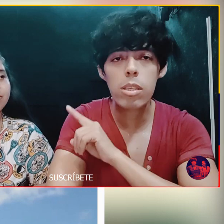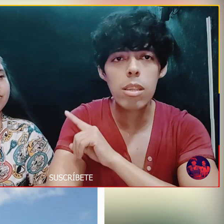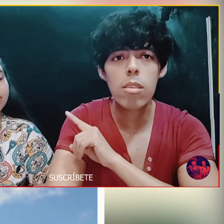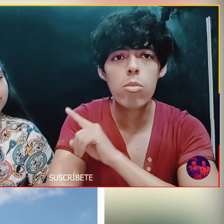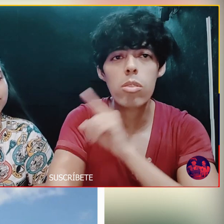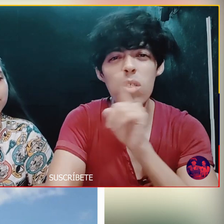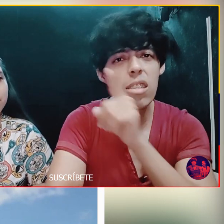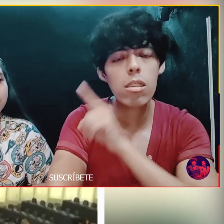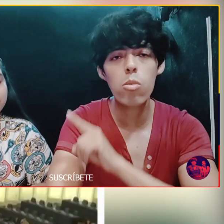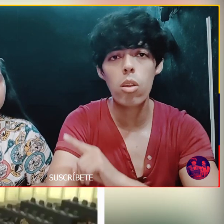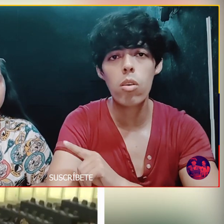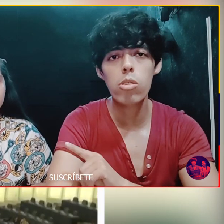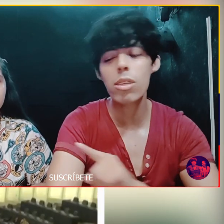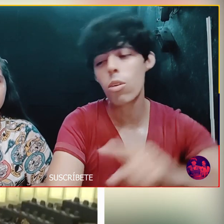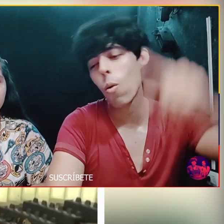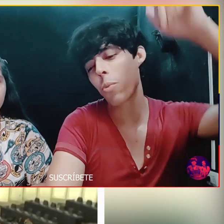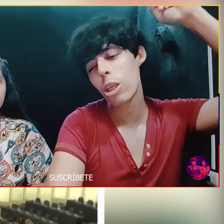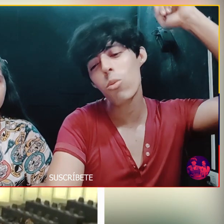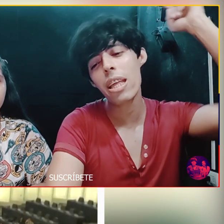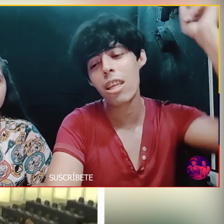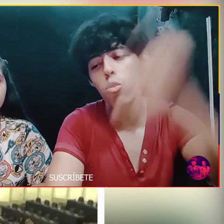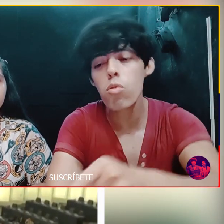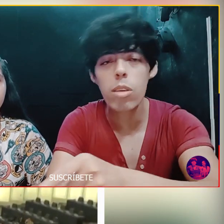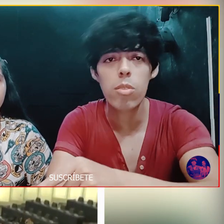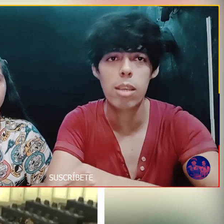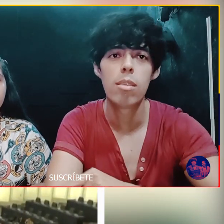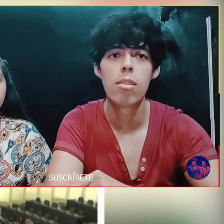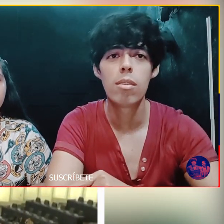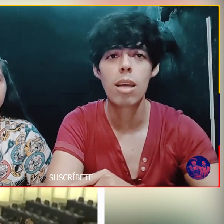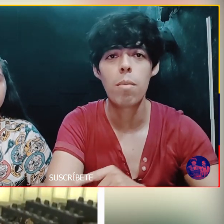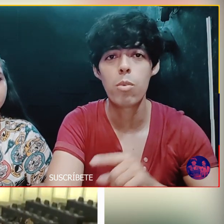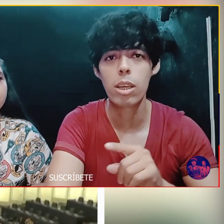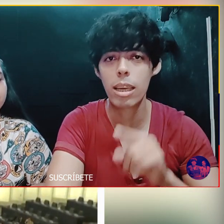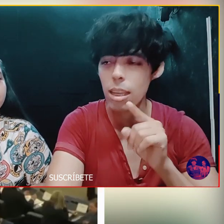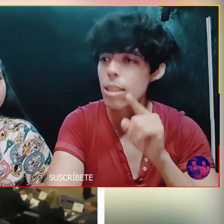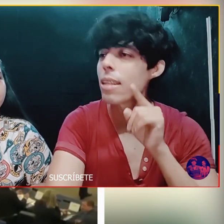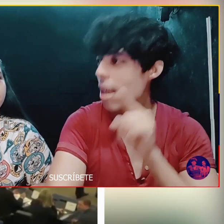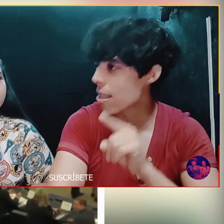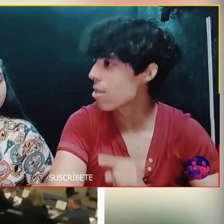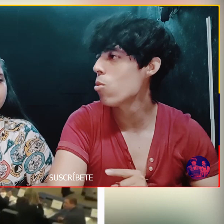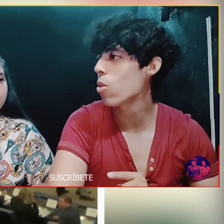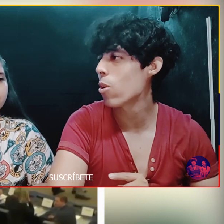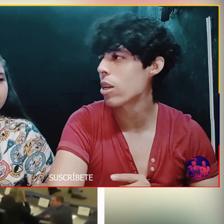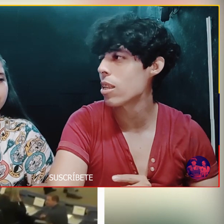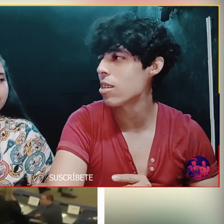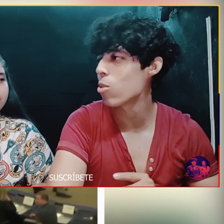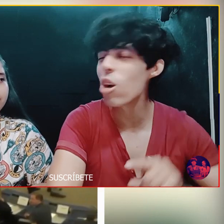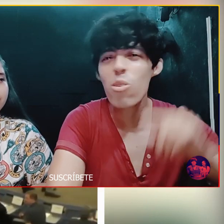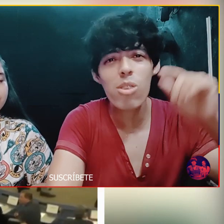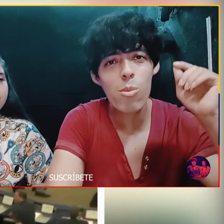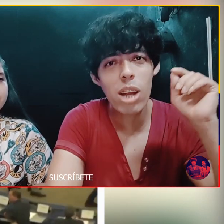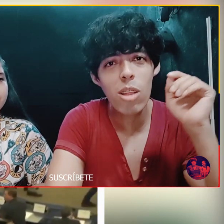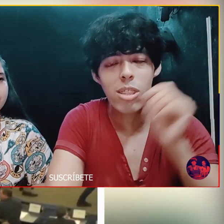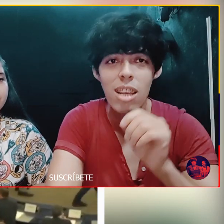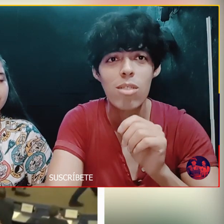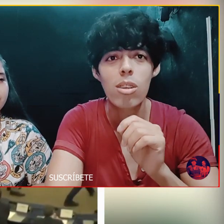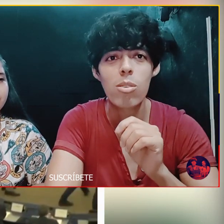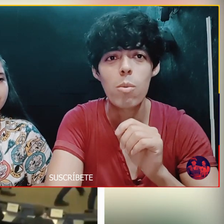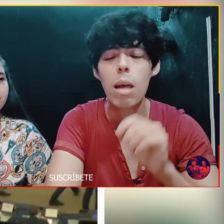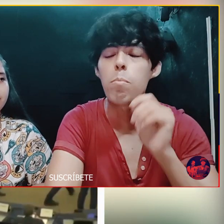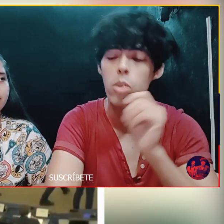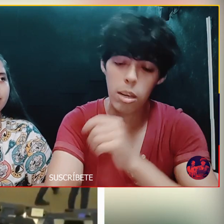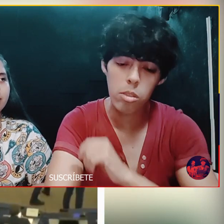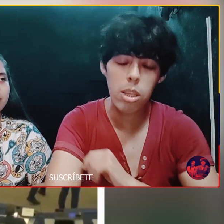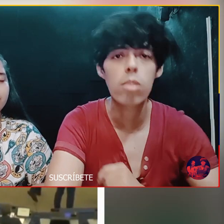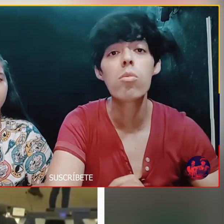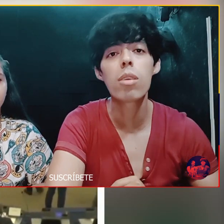Sé que presidente Estoy tan seguro De lo que estoy diciendo Que le voy a poner Una denuncia a usted Ya Porque es que está tan seguro De lo que está diciendo Ha corroborado tanto